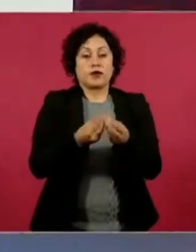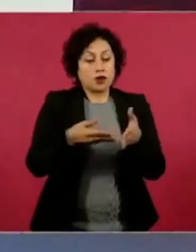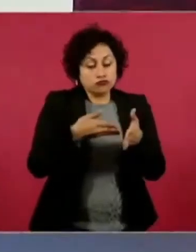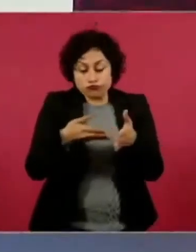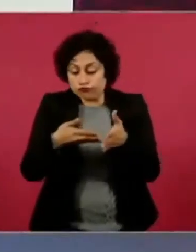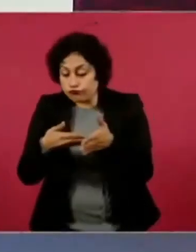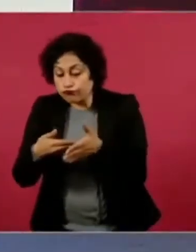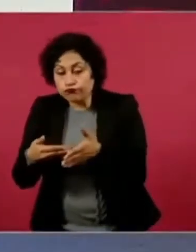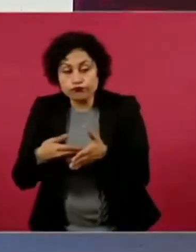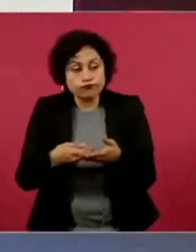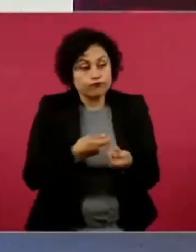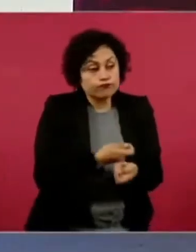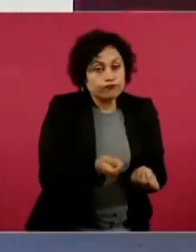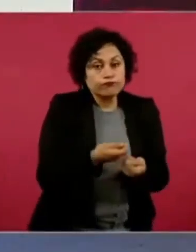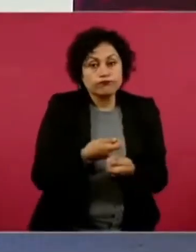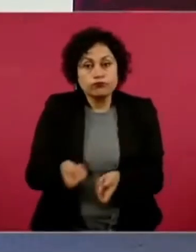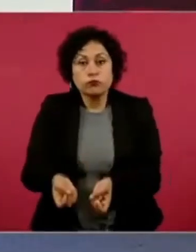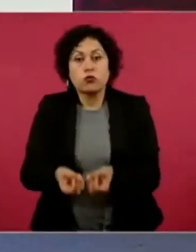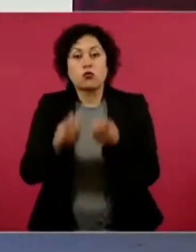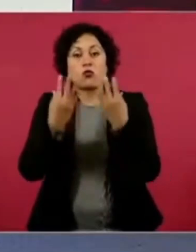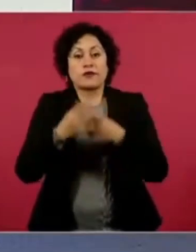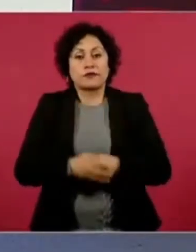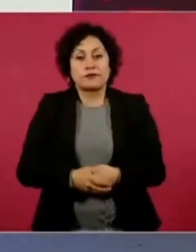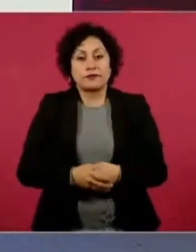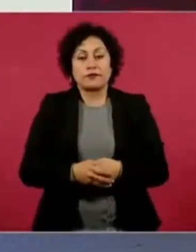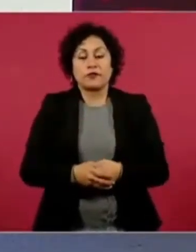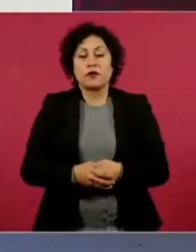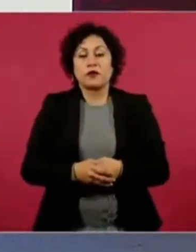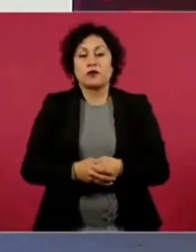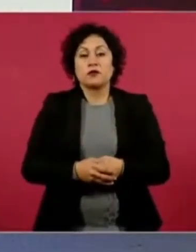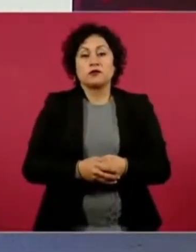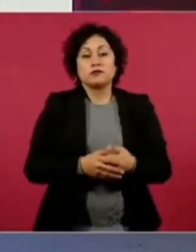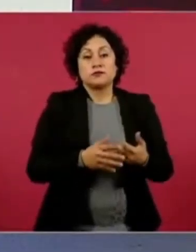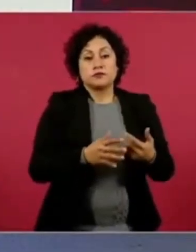954 mil